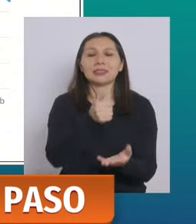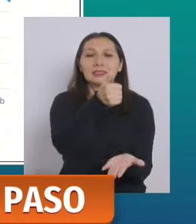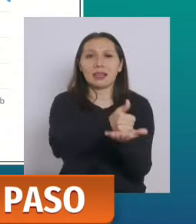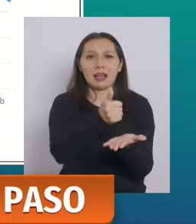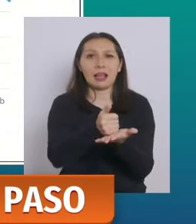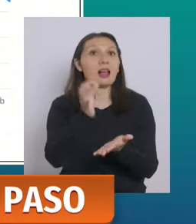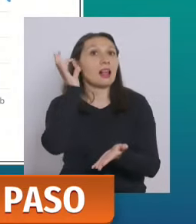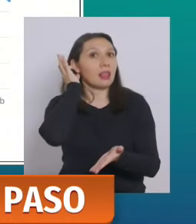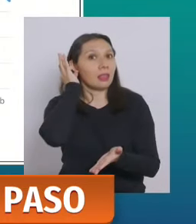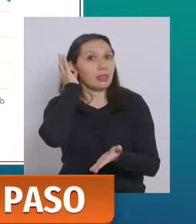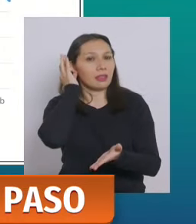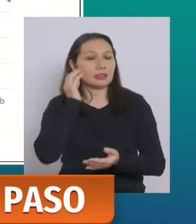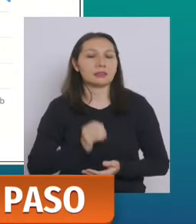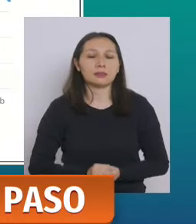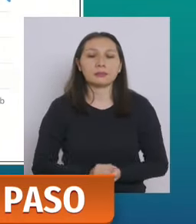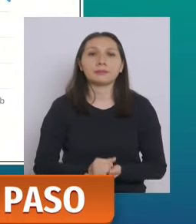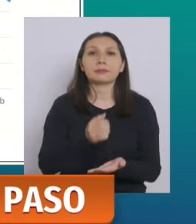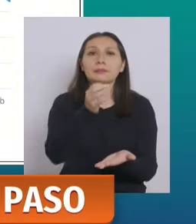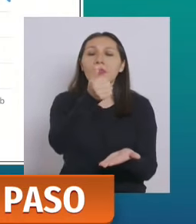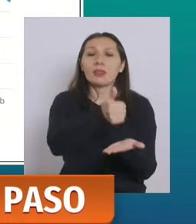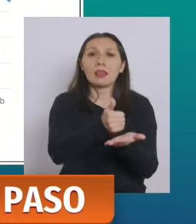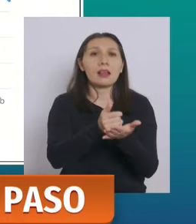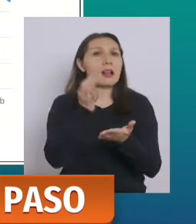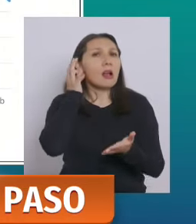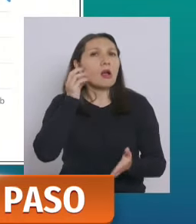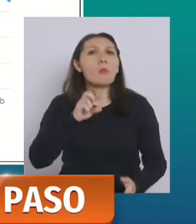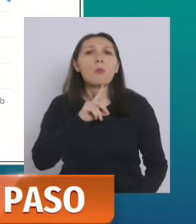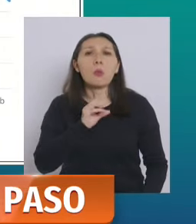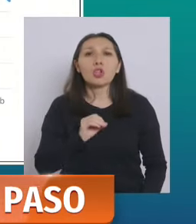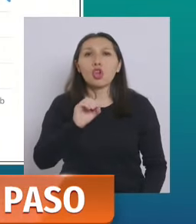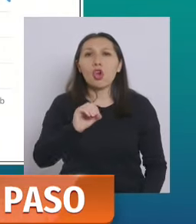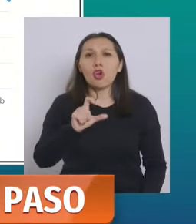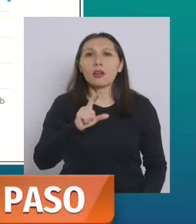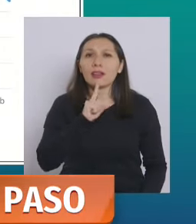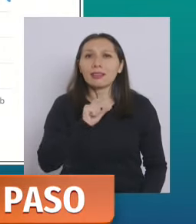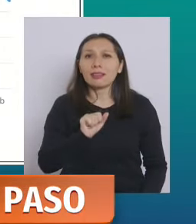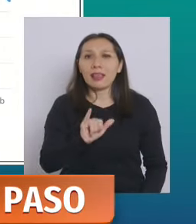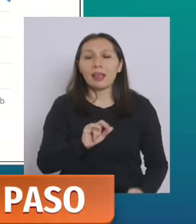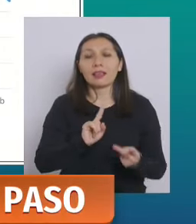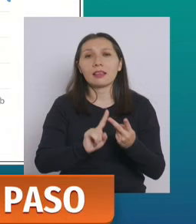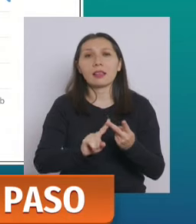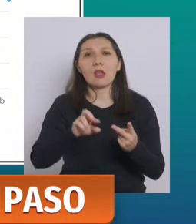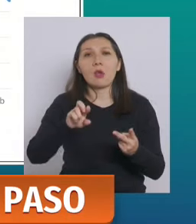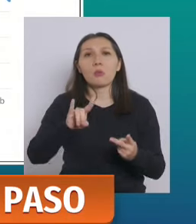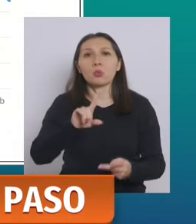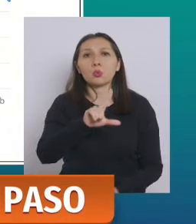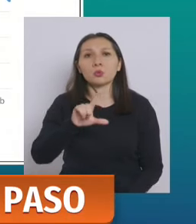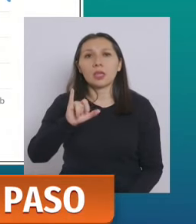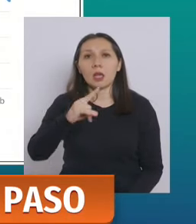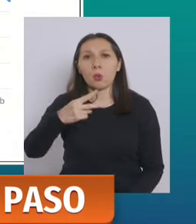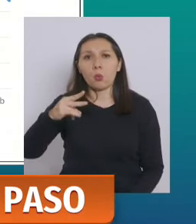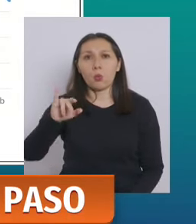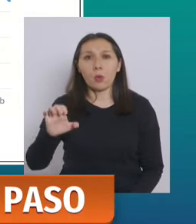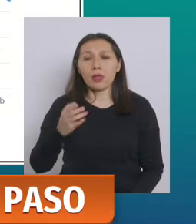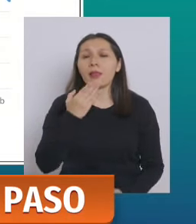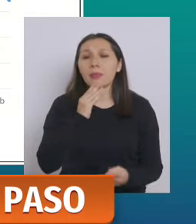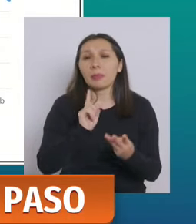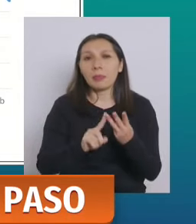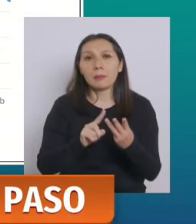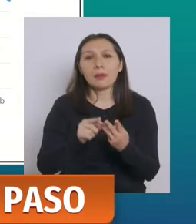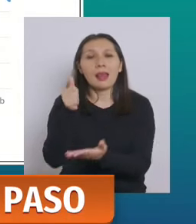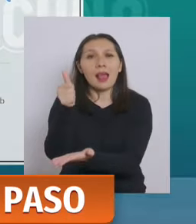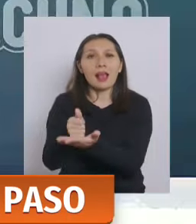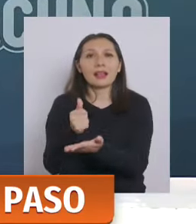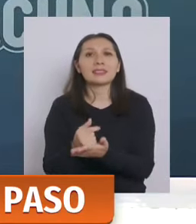alcaldesas la alcaldesa de Puerto Octay la alcaldesa de Puyegüe y también al